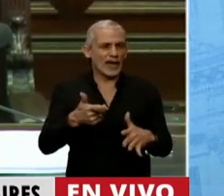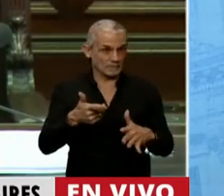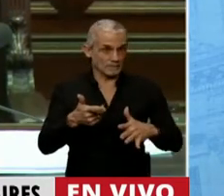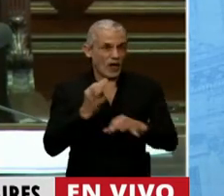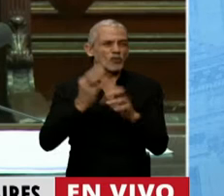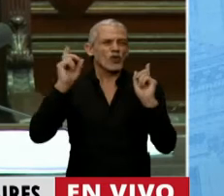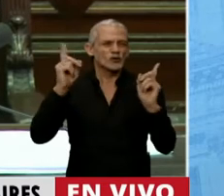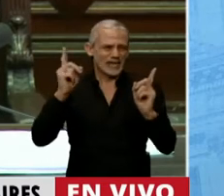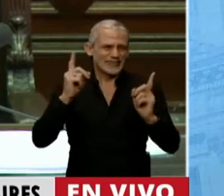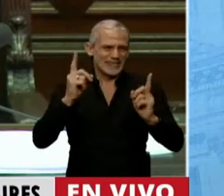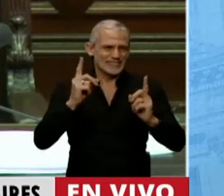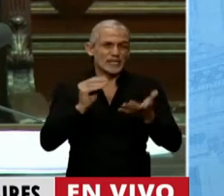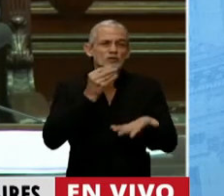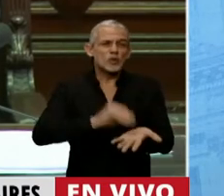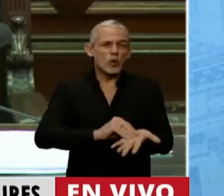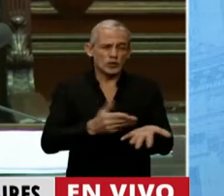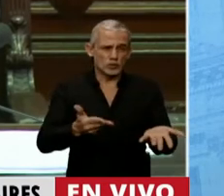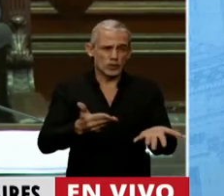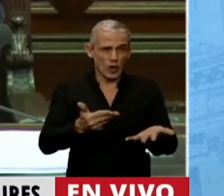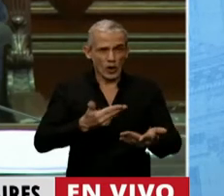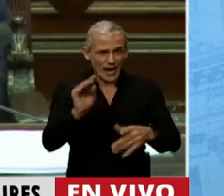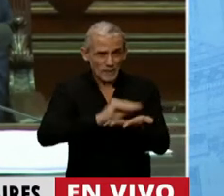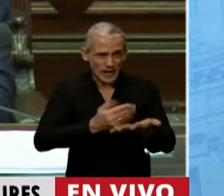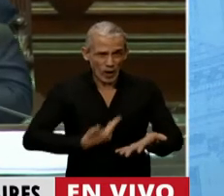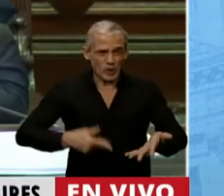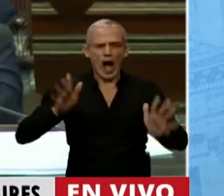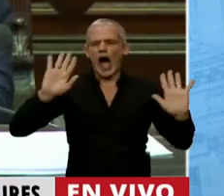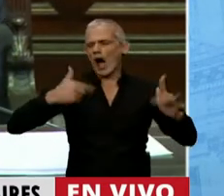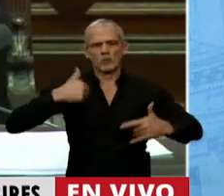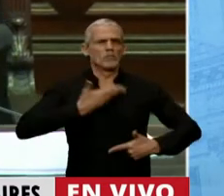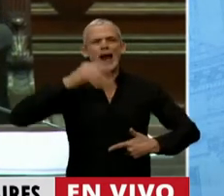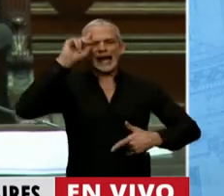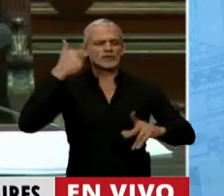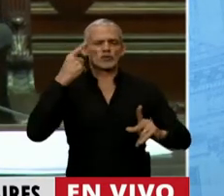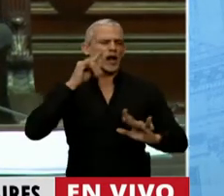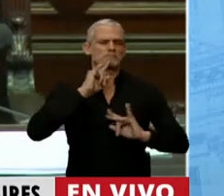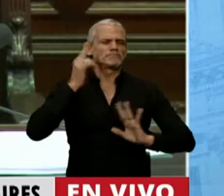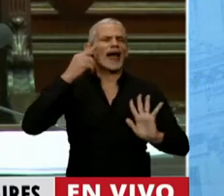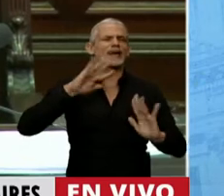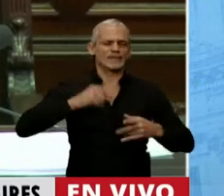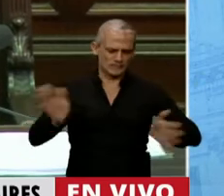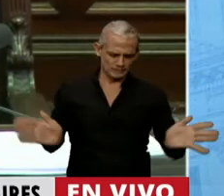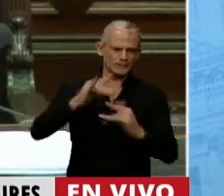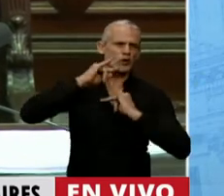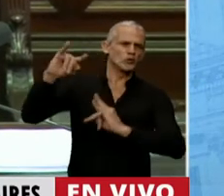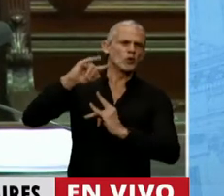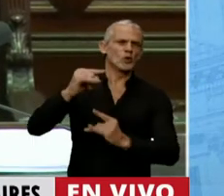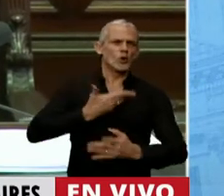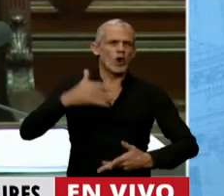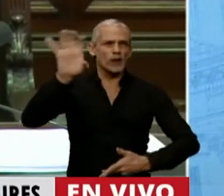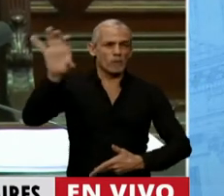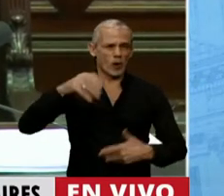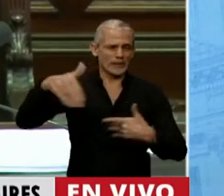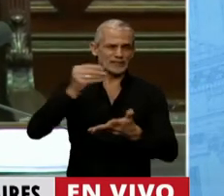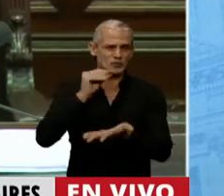docentes y estatales de Chud. Dicen, ah, no, acá el Gobierno Nacional con la provincia no tenemos nada que ver. Por favor,